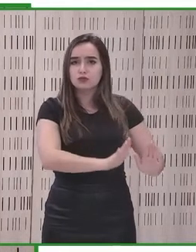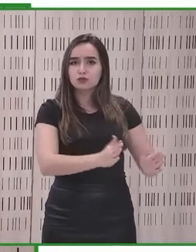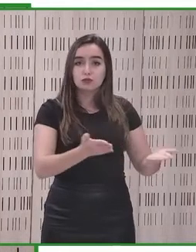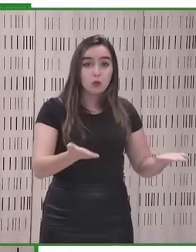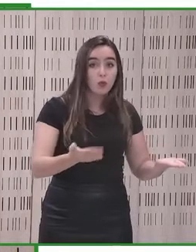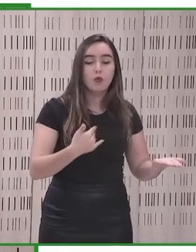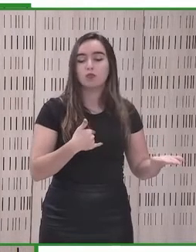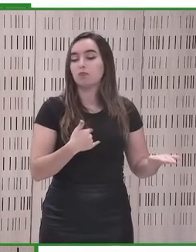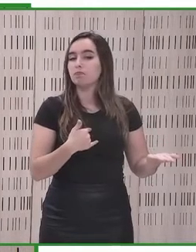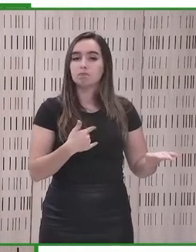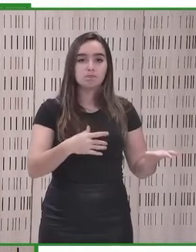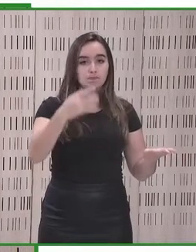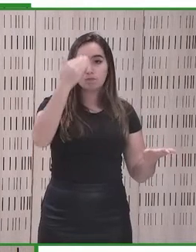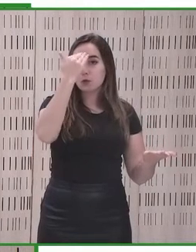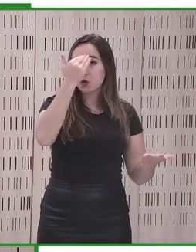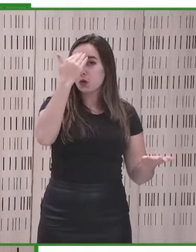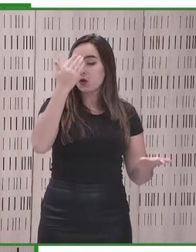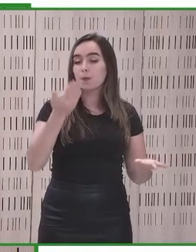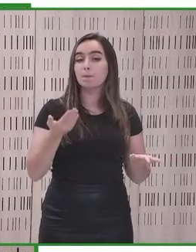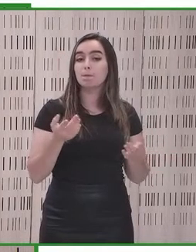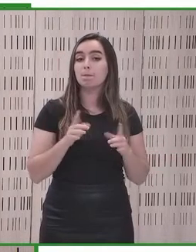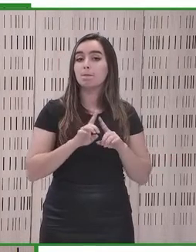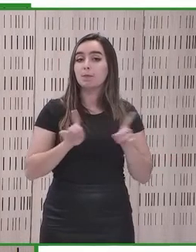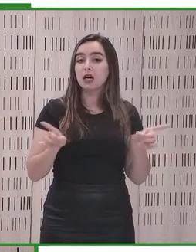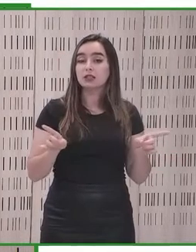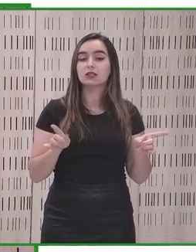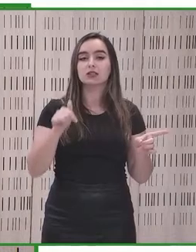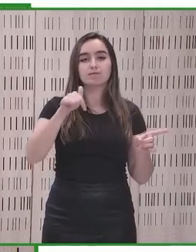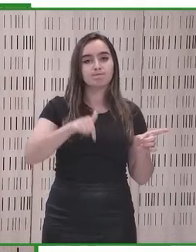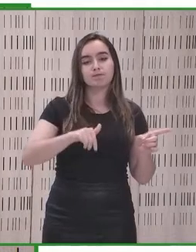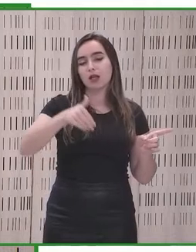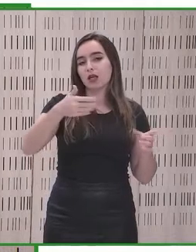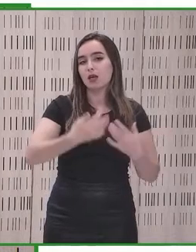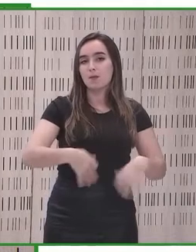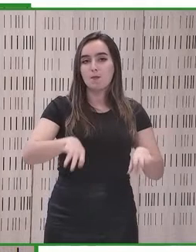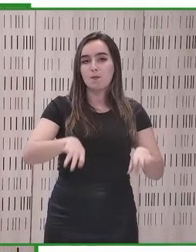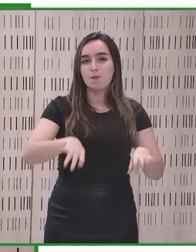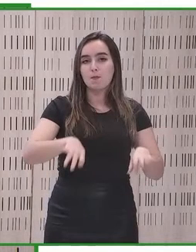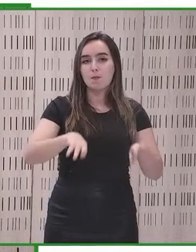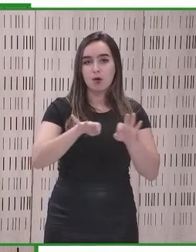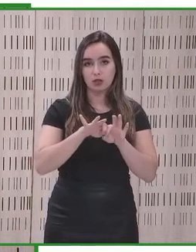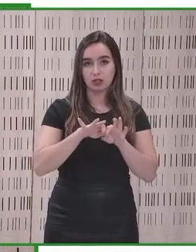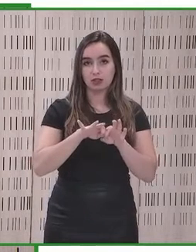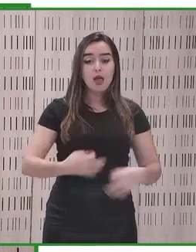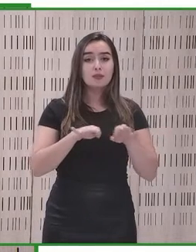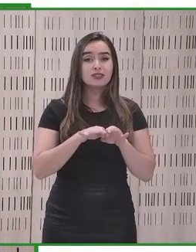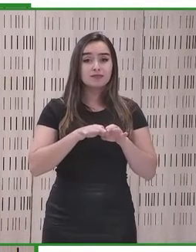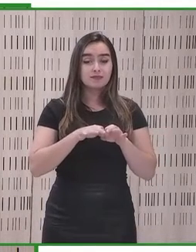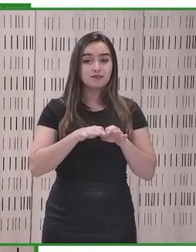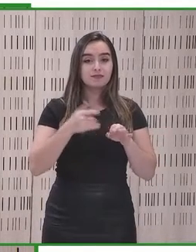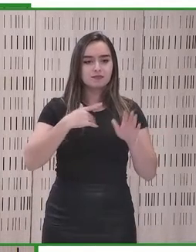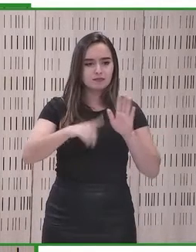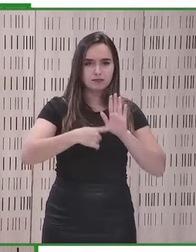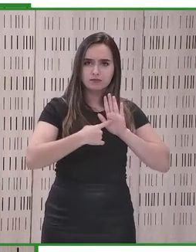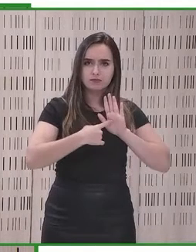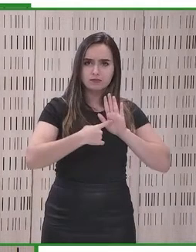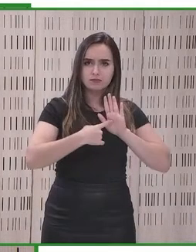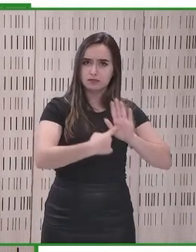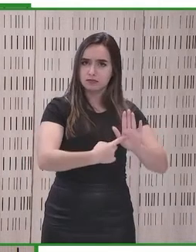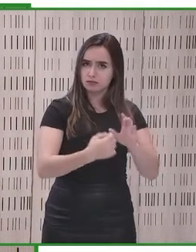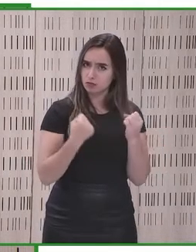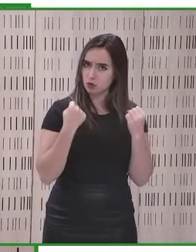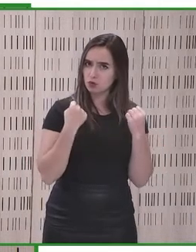de los países, pero esto es importante, importante tener una legislación fuerte